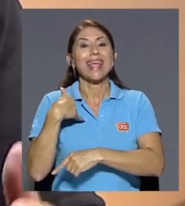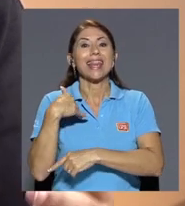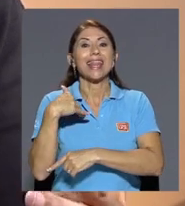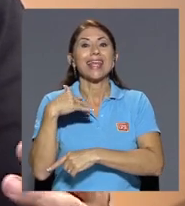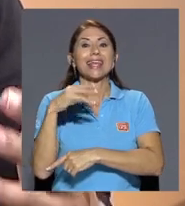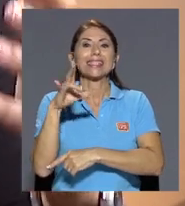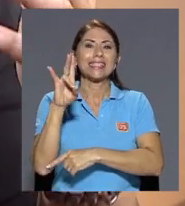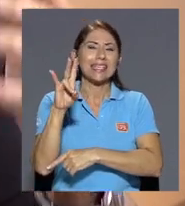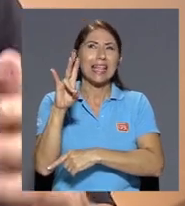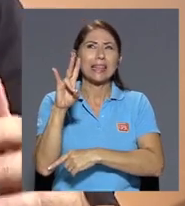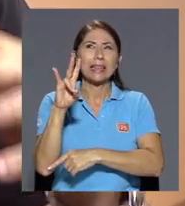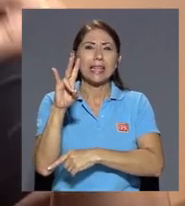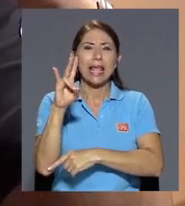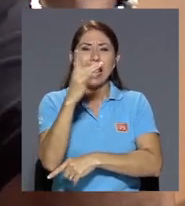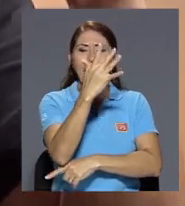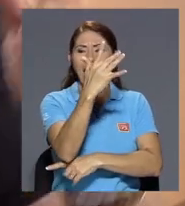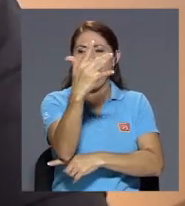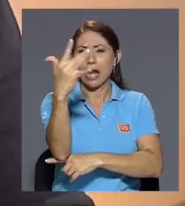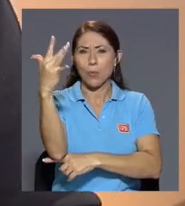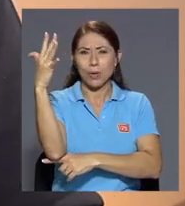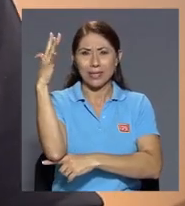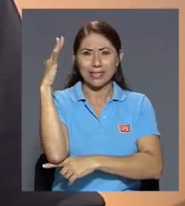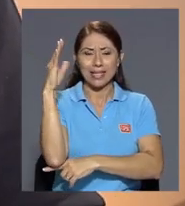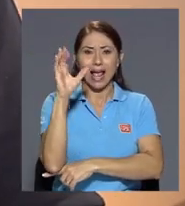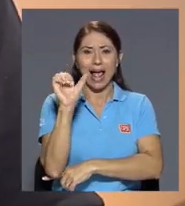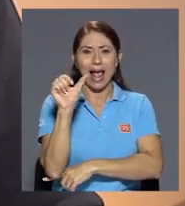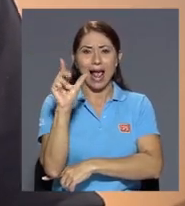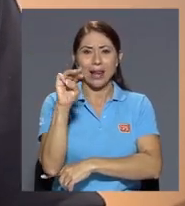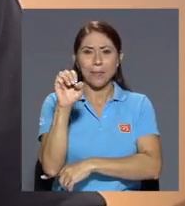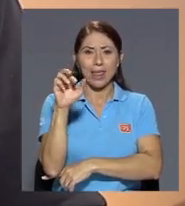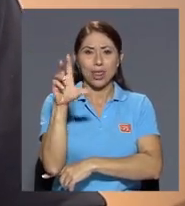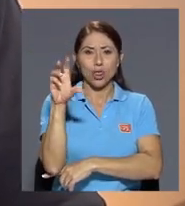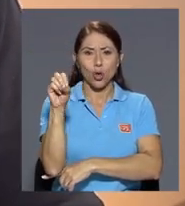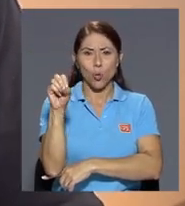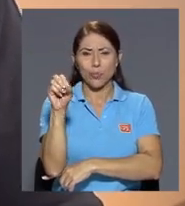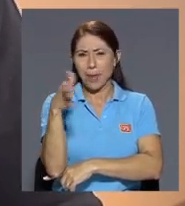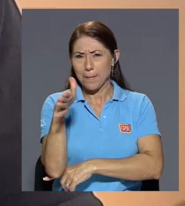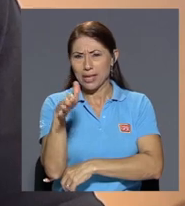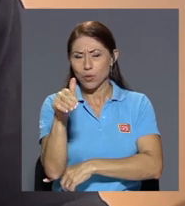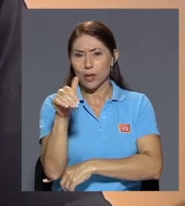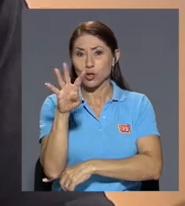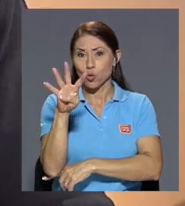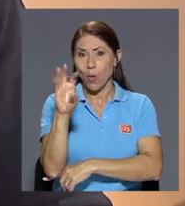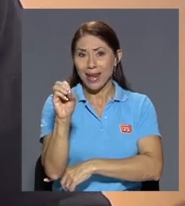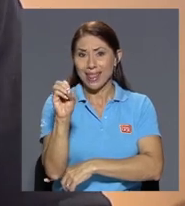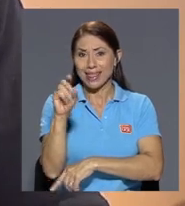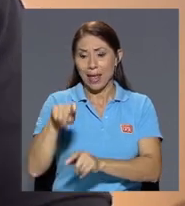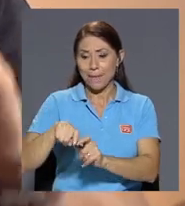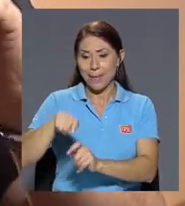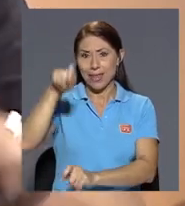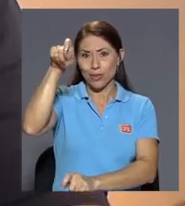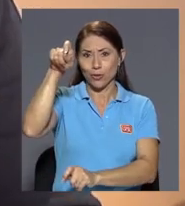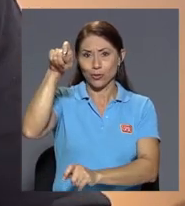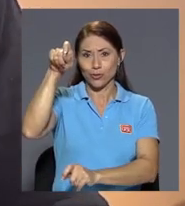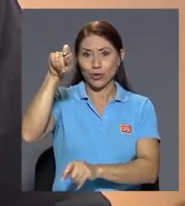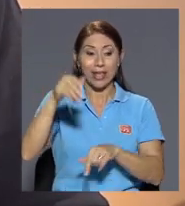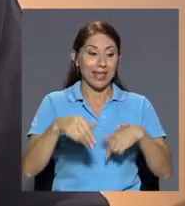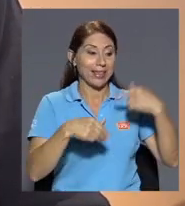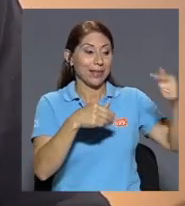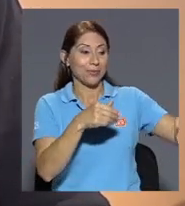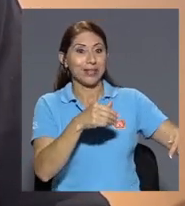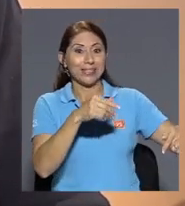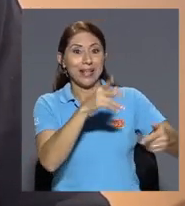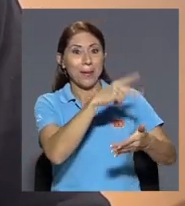altura o sea de 70 perdón de 40 metros aproximadamente de altura de 70 metros somos del parque central del parque central de rutina